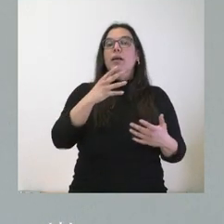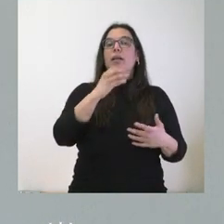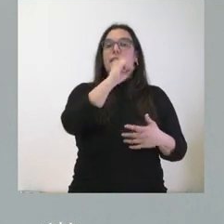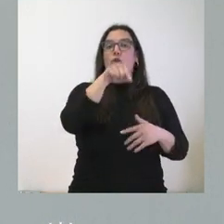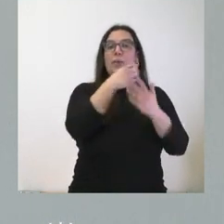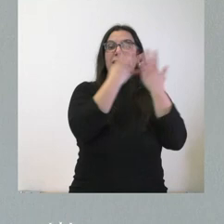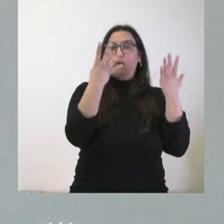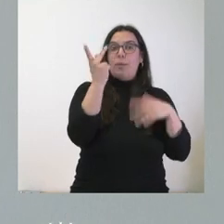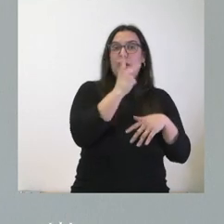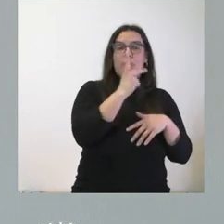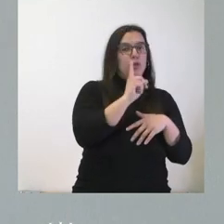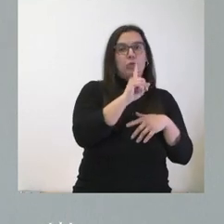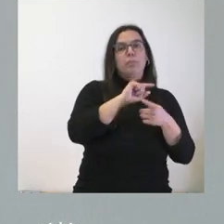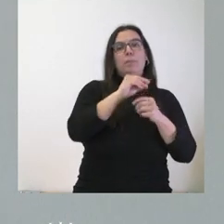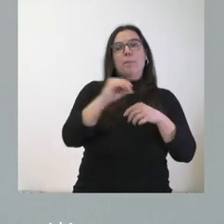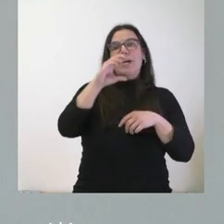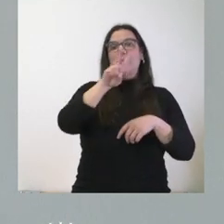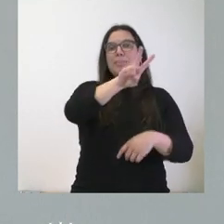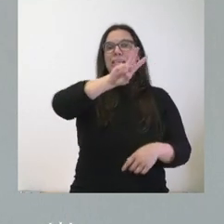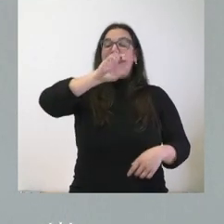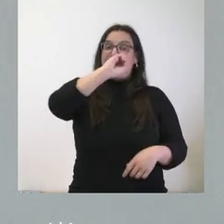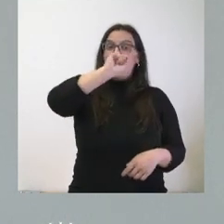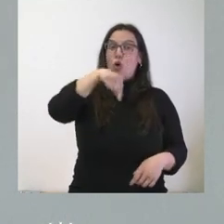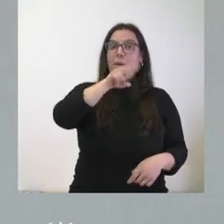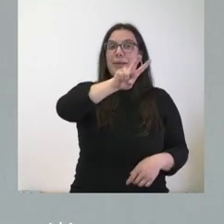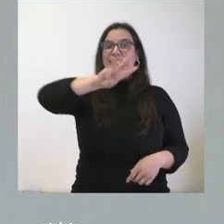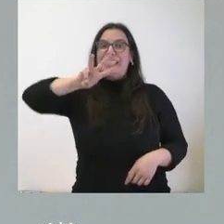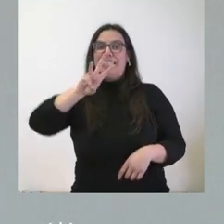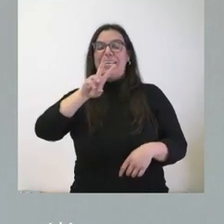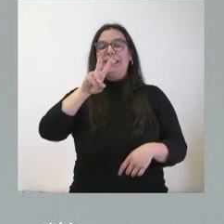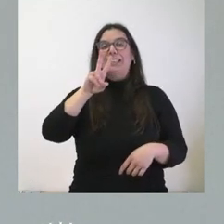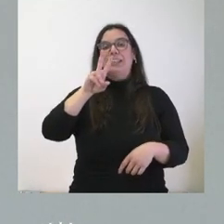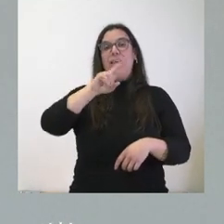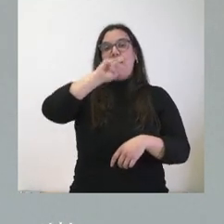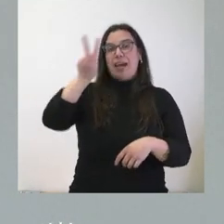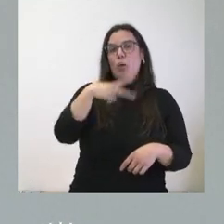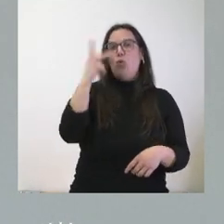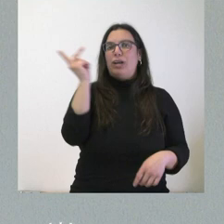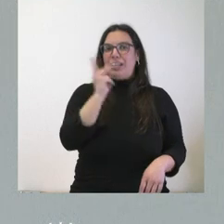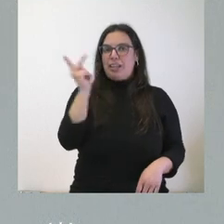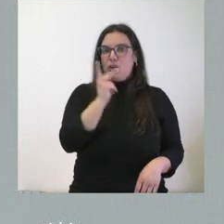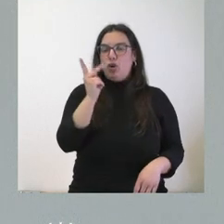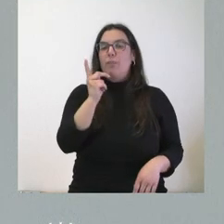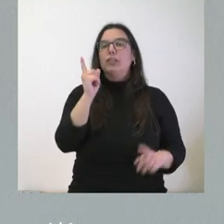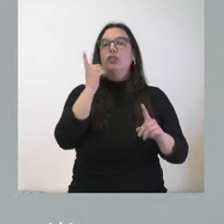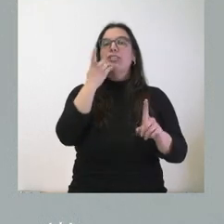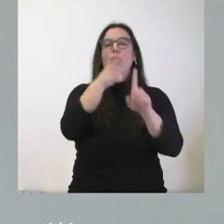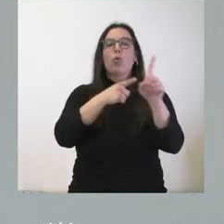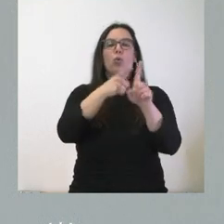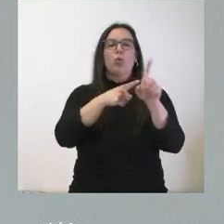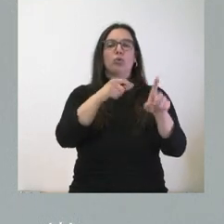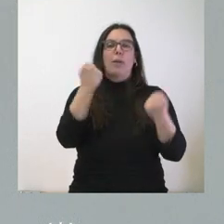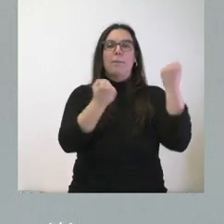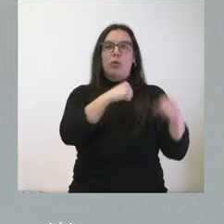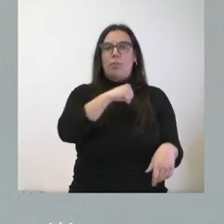céntimos el kilómetro a 23 céntimos el kilómetro de nuestra comunidad autónoma por el uso de vehículos particulares por parte de empleados